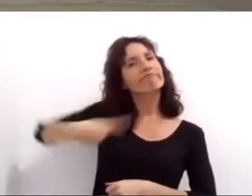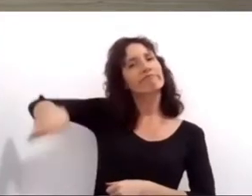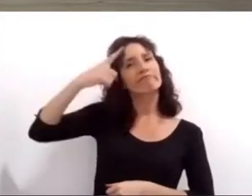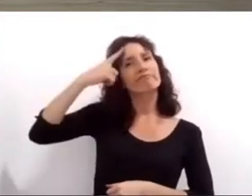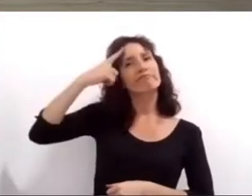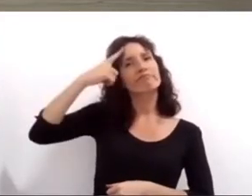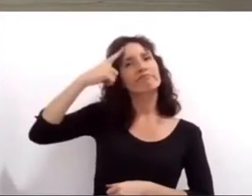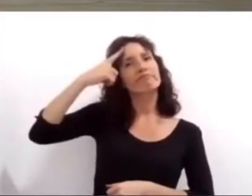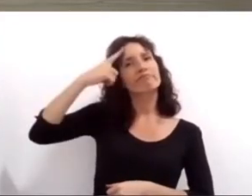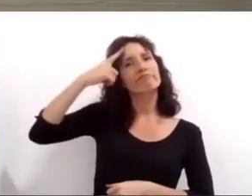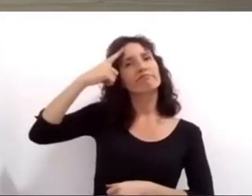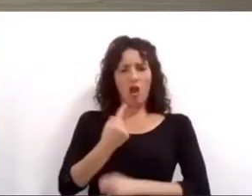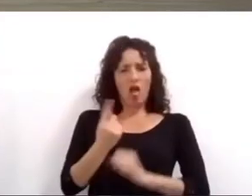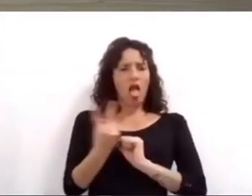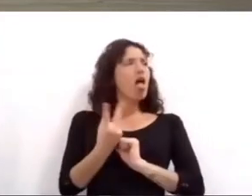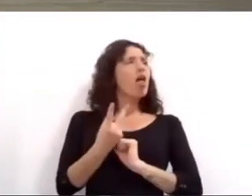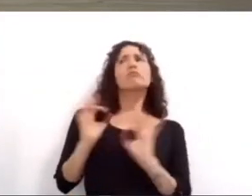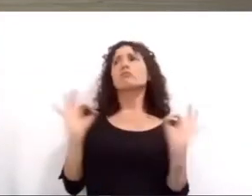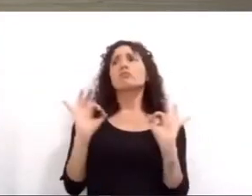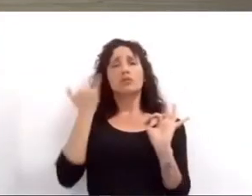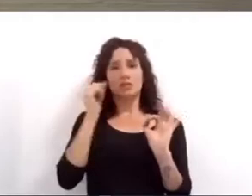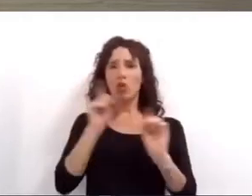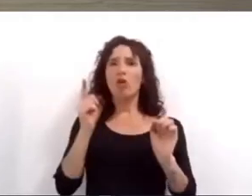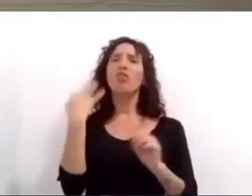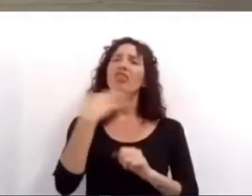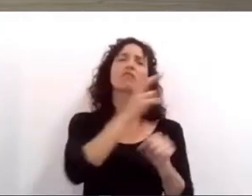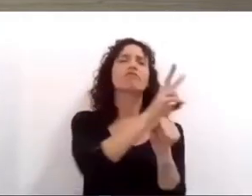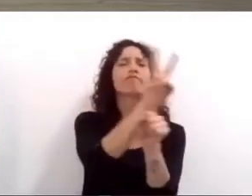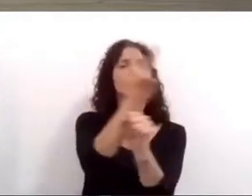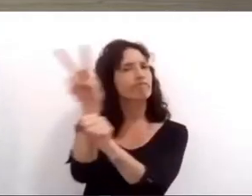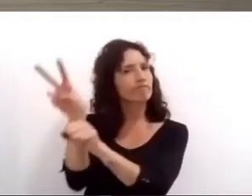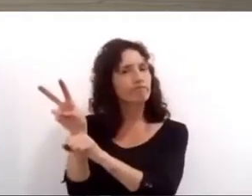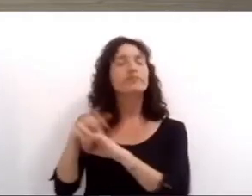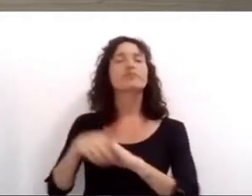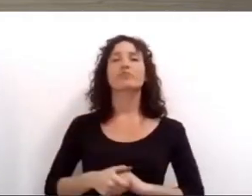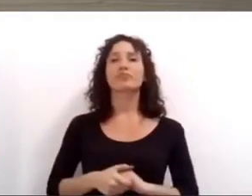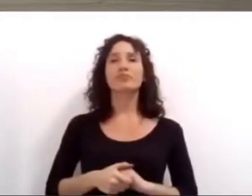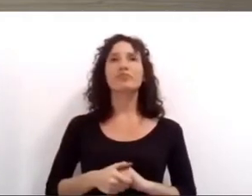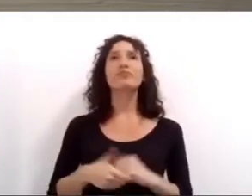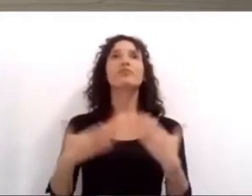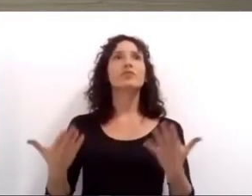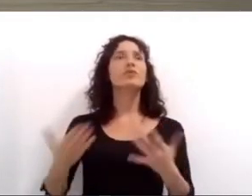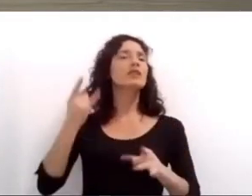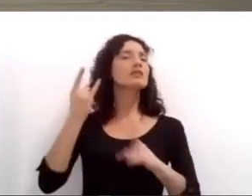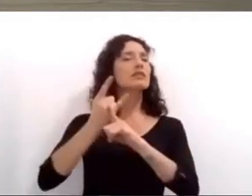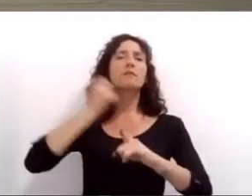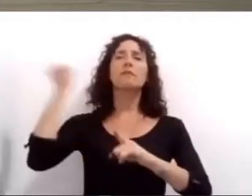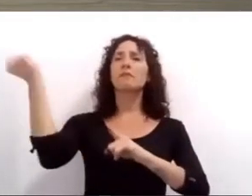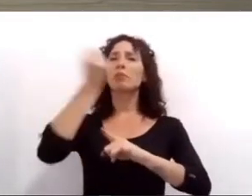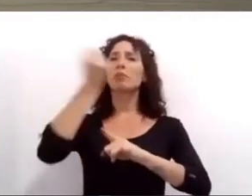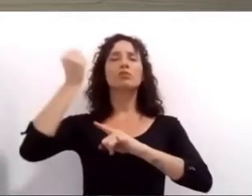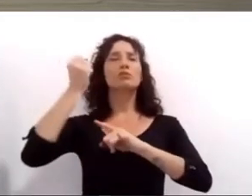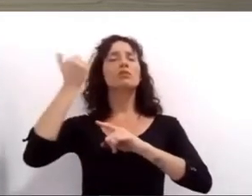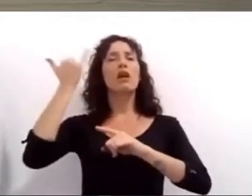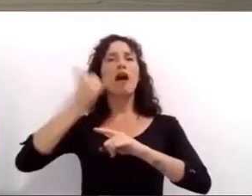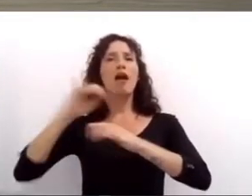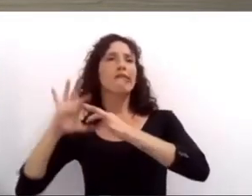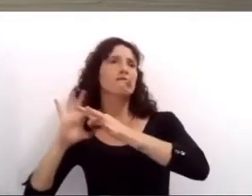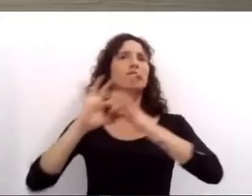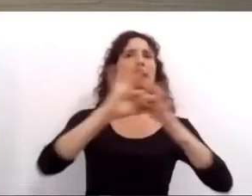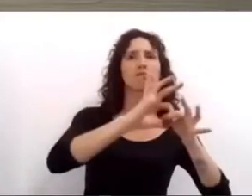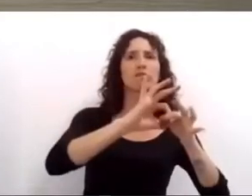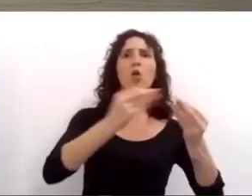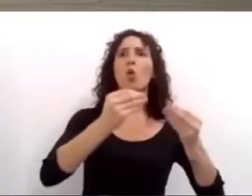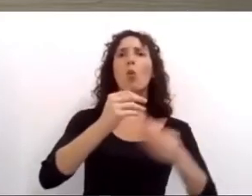promotor cultural pero no es el único por eso fortalecimos las distintas alianzas privadas y sociales